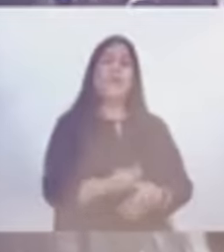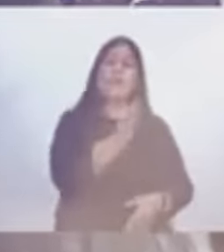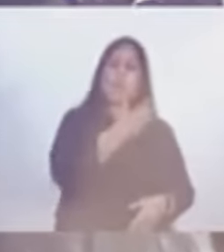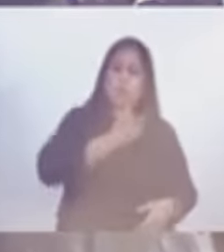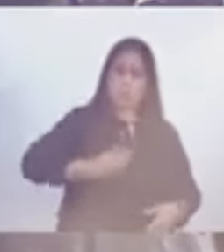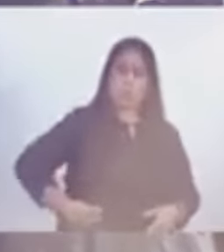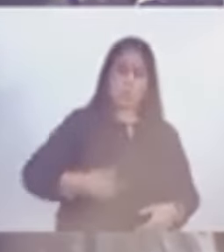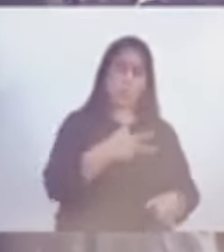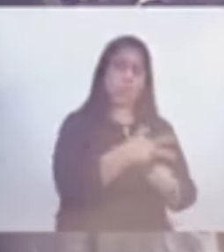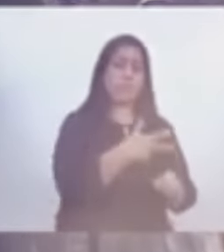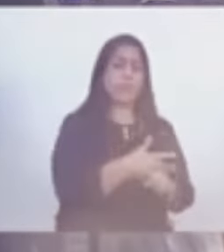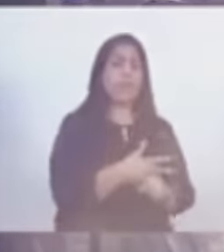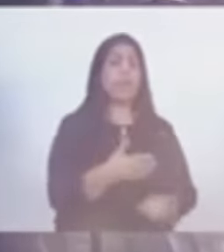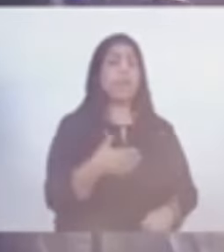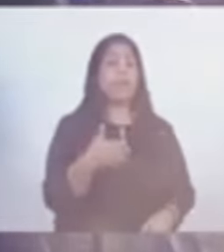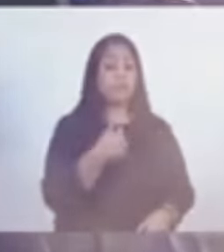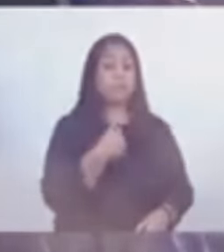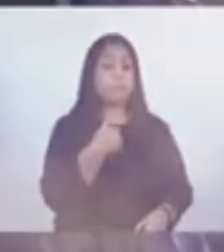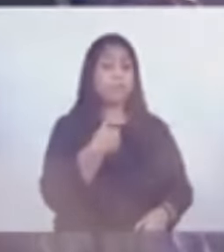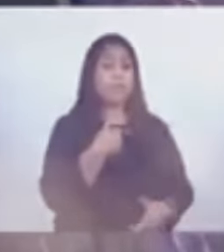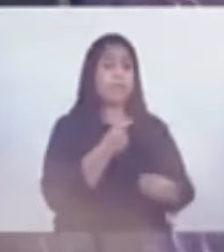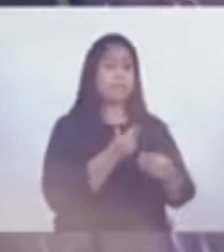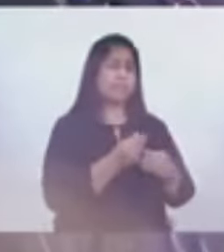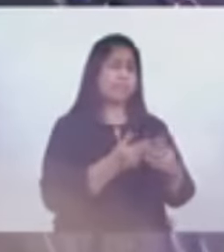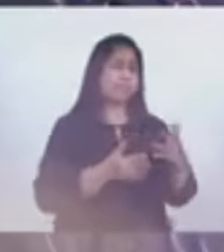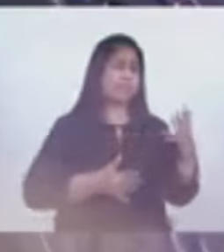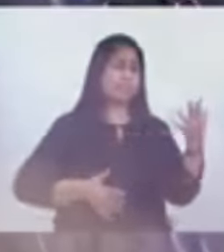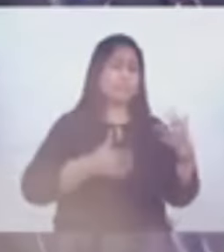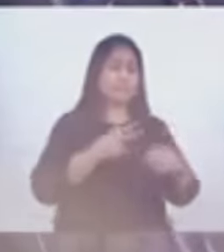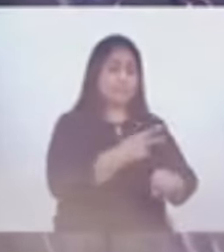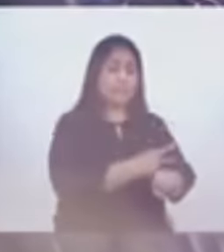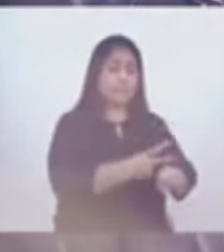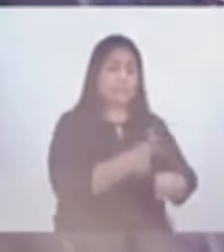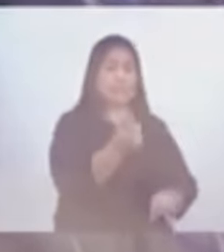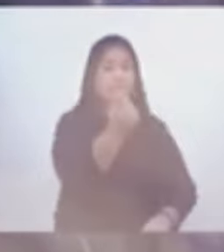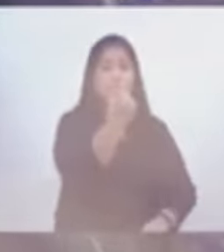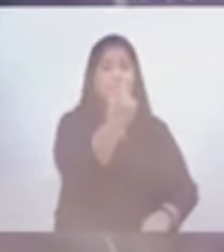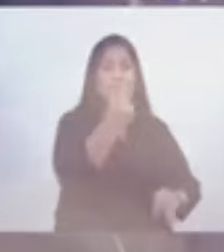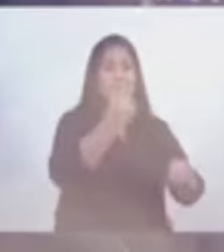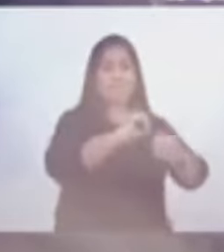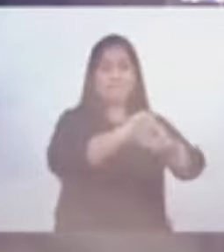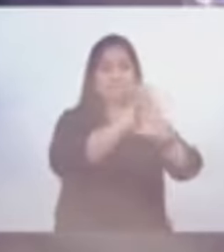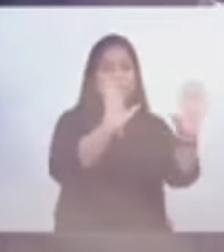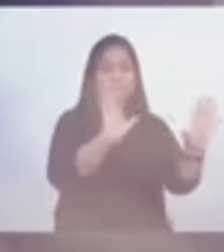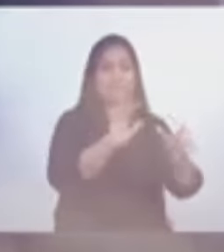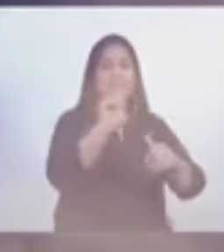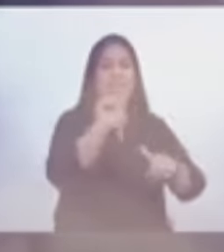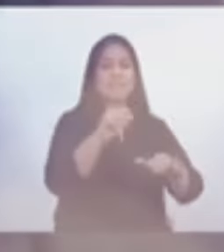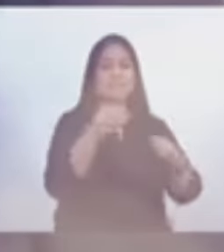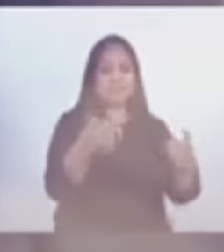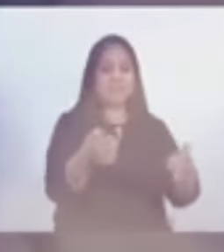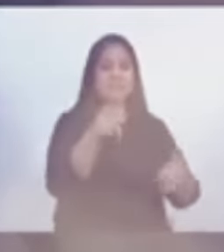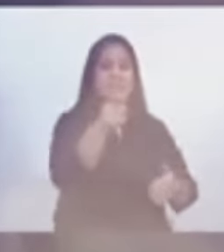un extenso historial de falta de transparencia. En este sentido,